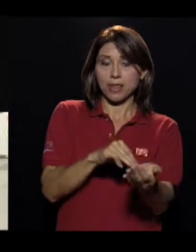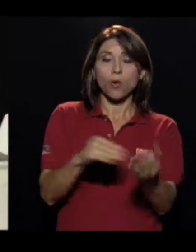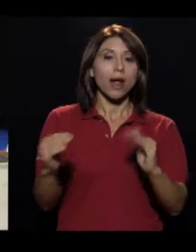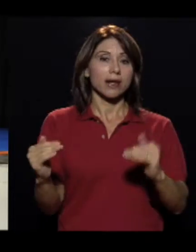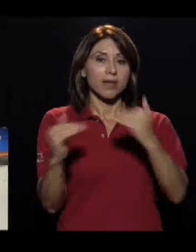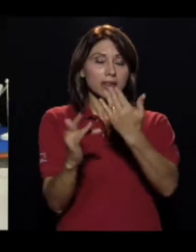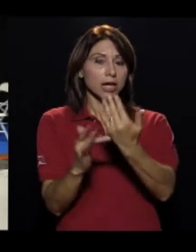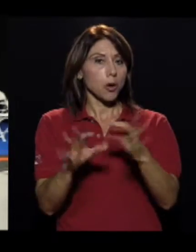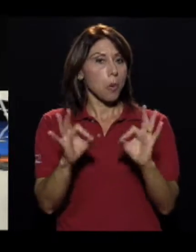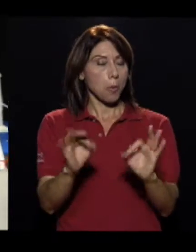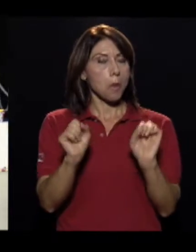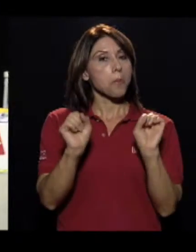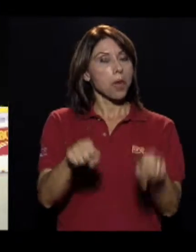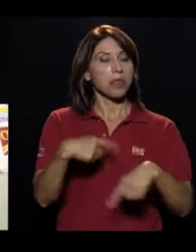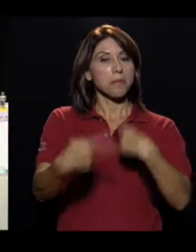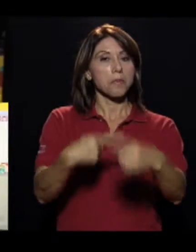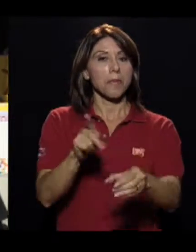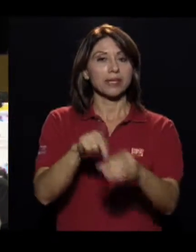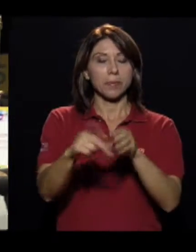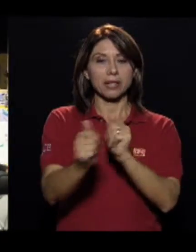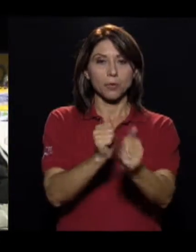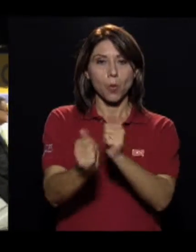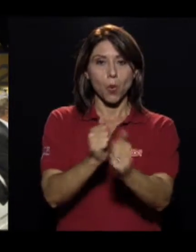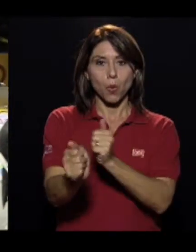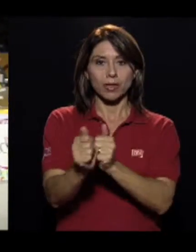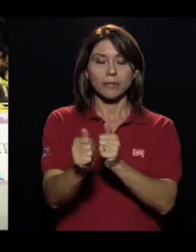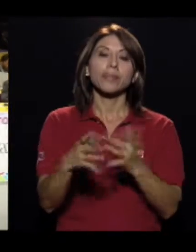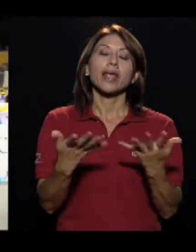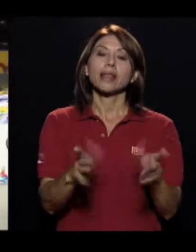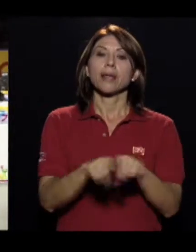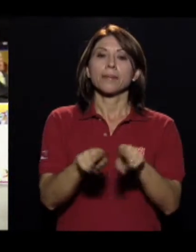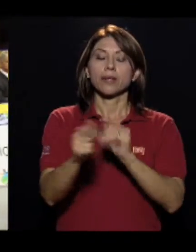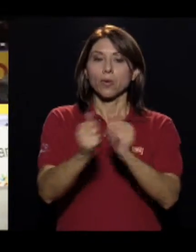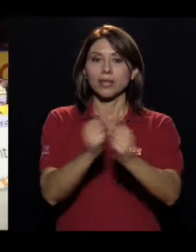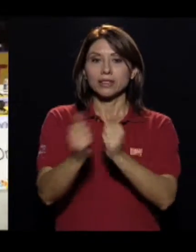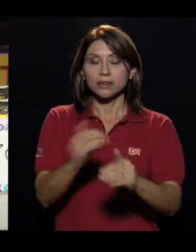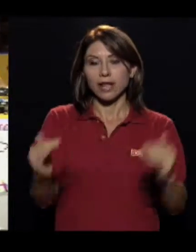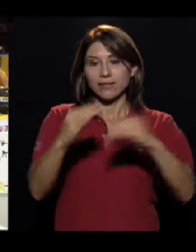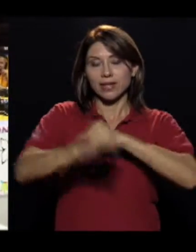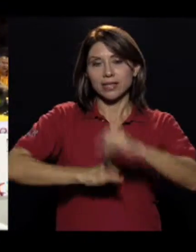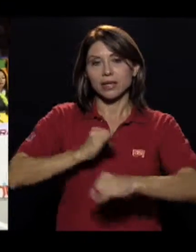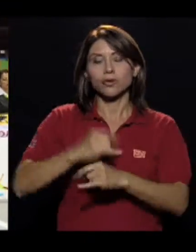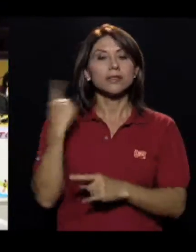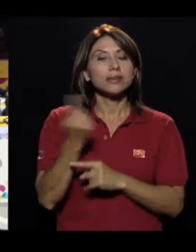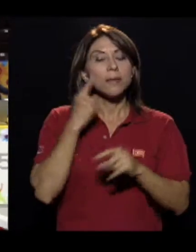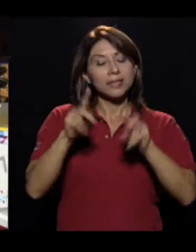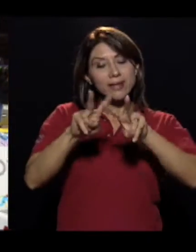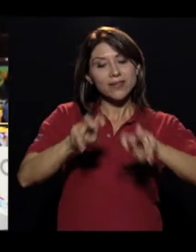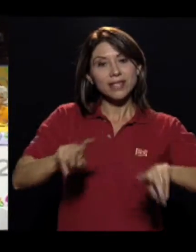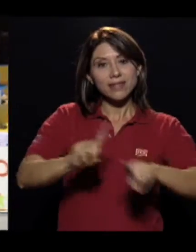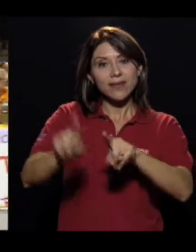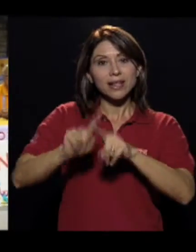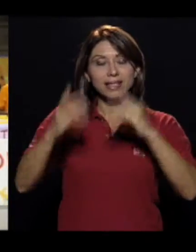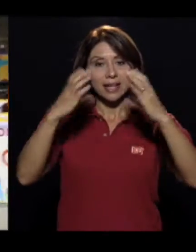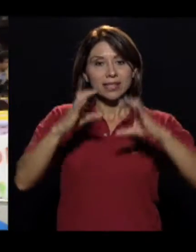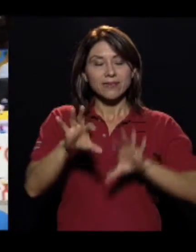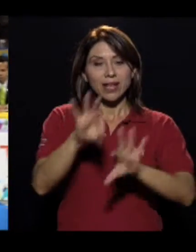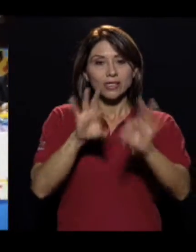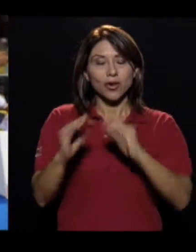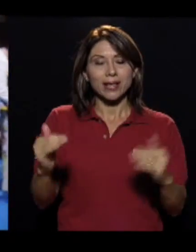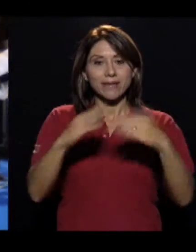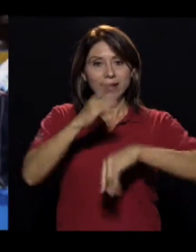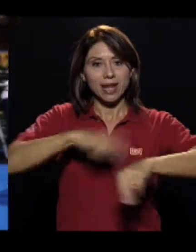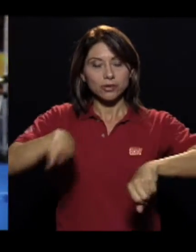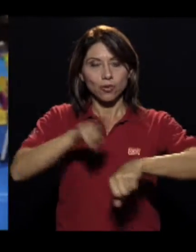médico y técnico para desarrollar una disciplina. En el caso de competiciones a nivel internacional, siempre se revisan las clasificaciones